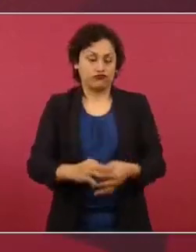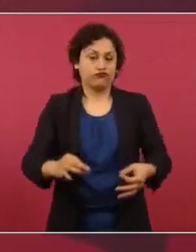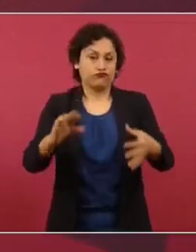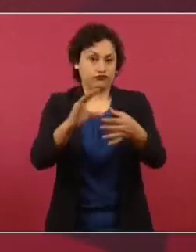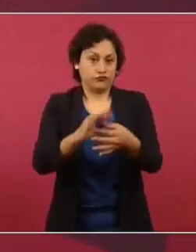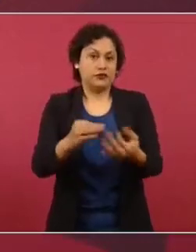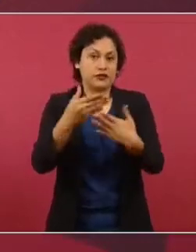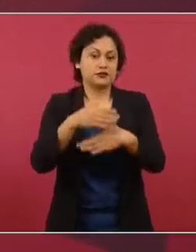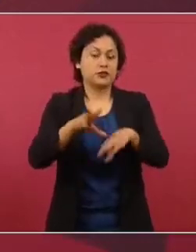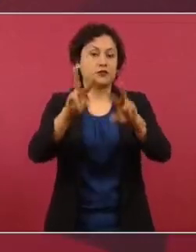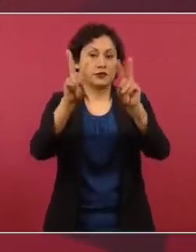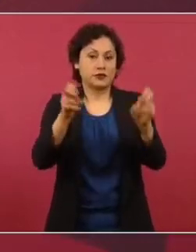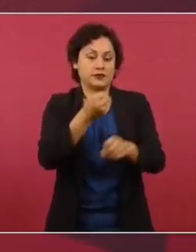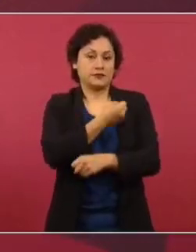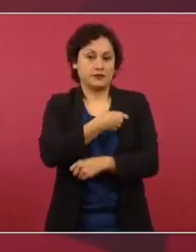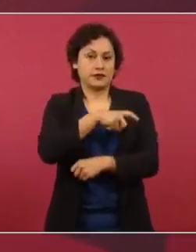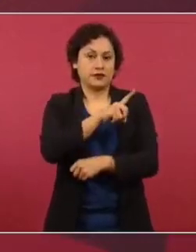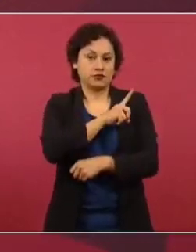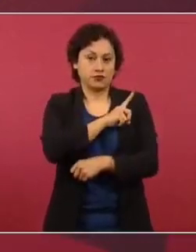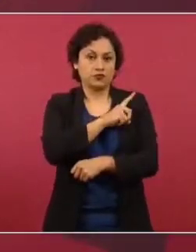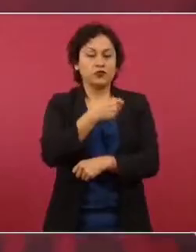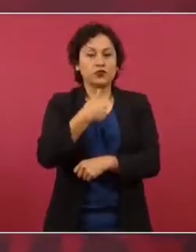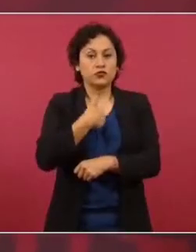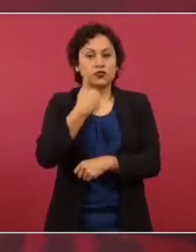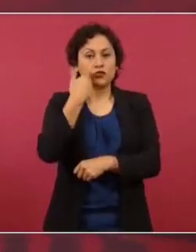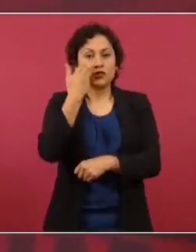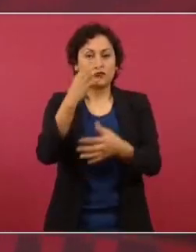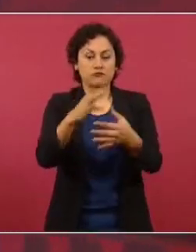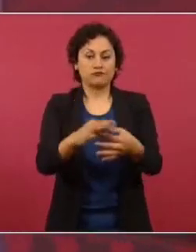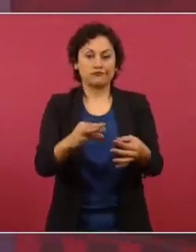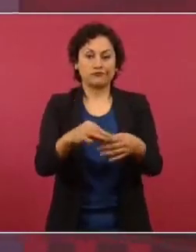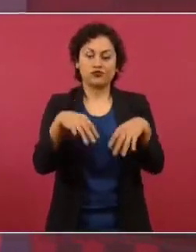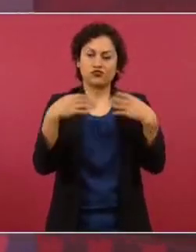Quiero informar algo muy lamentable, muy triste.